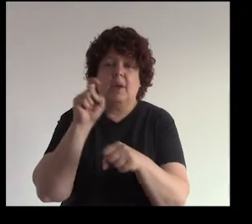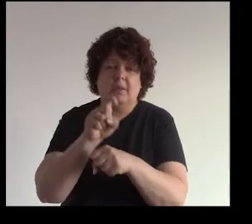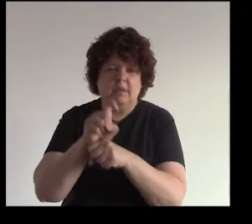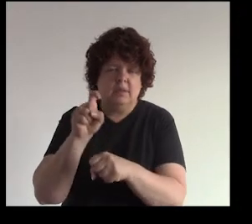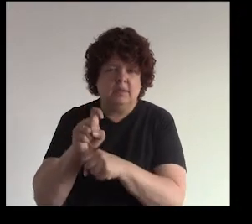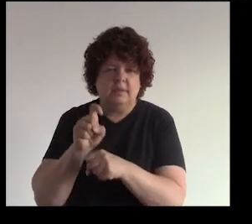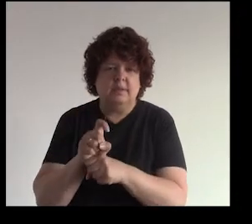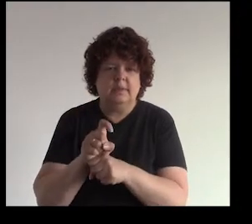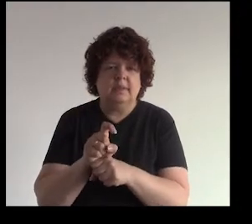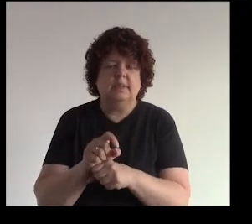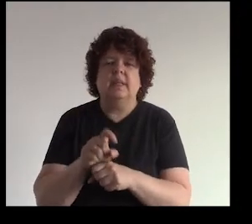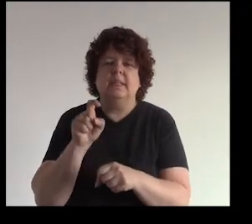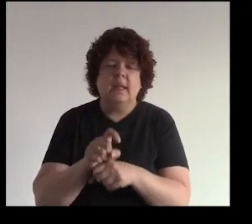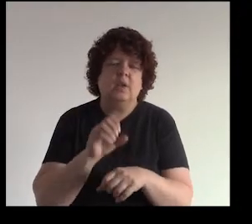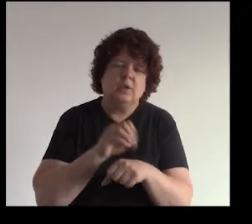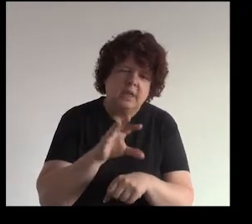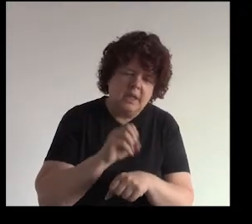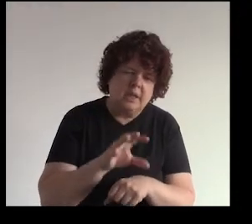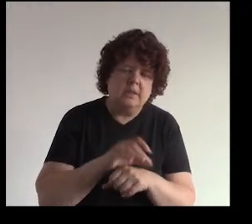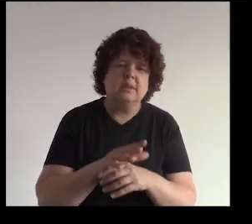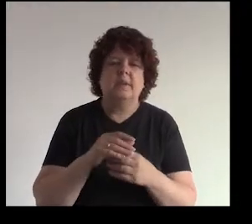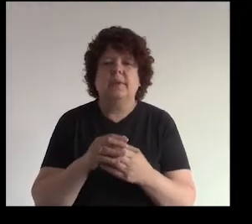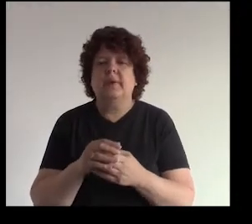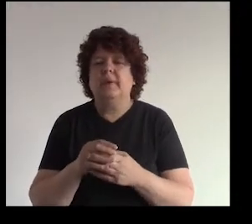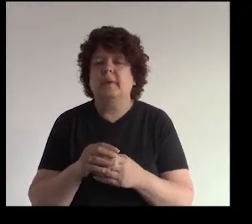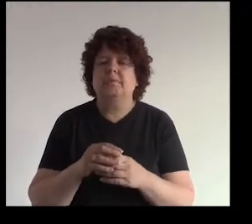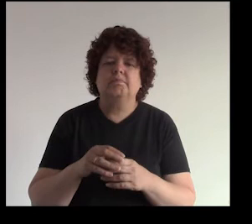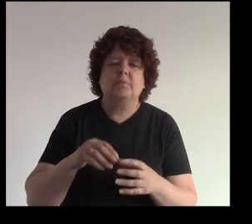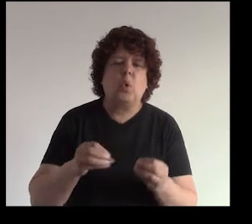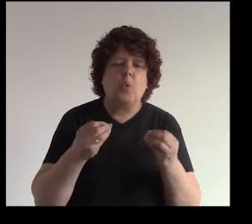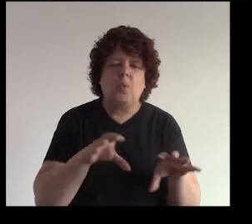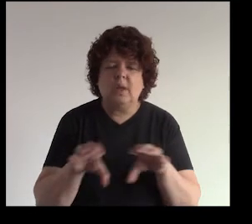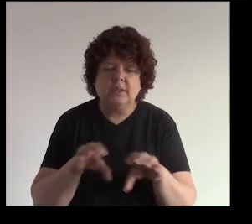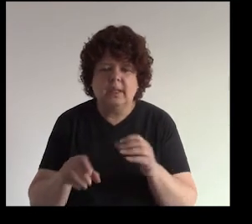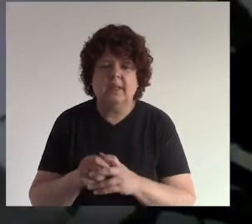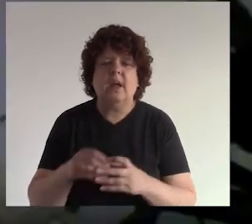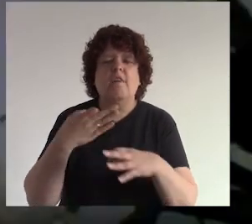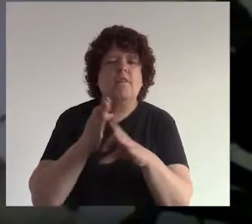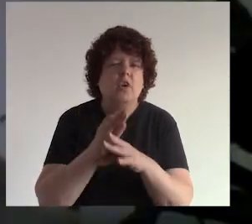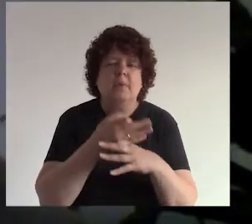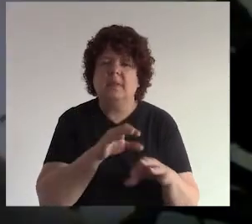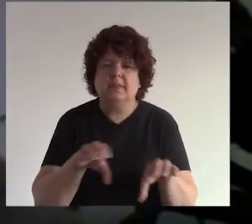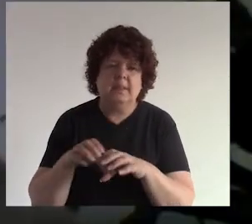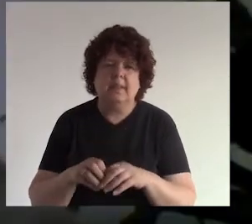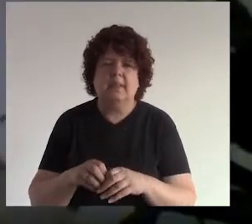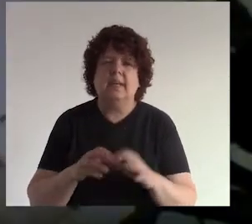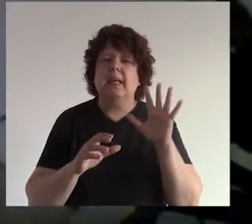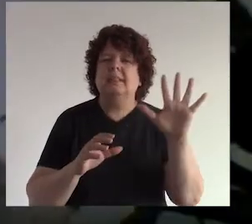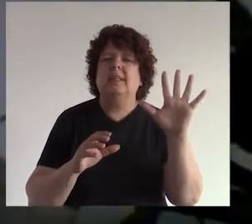educando a las personas enseñándoles tips estrategias recetas formas de hacer